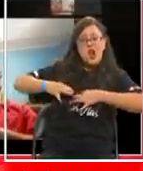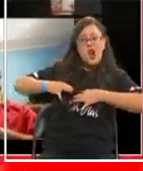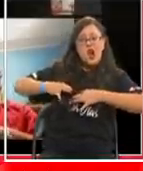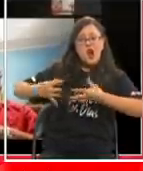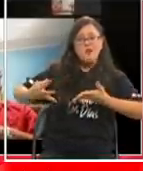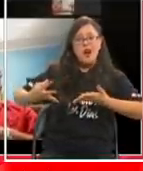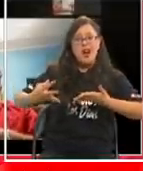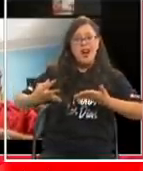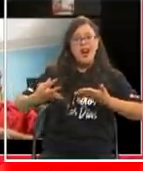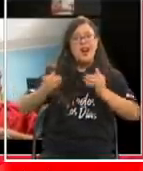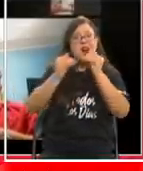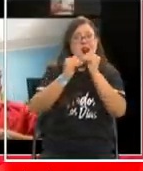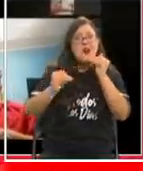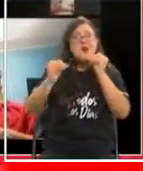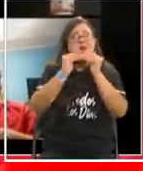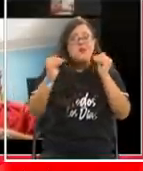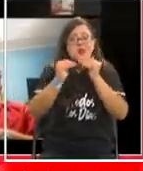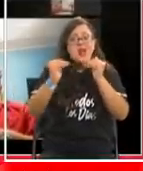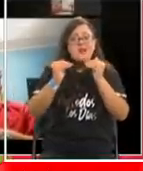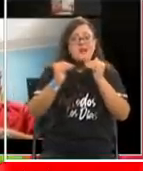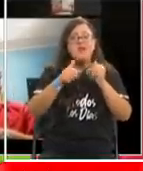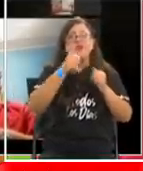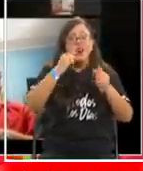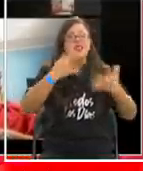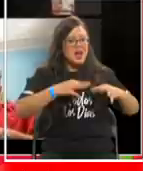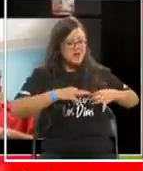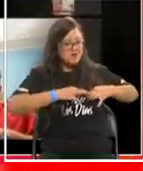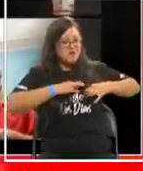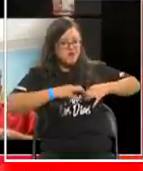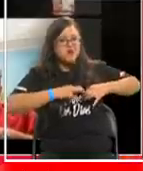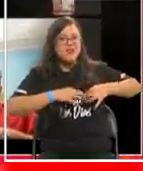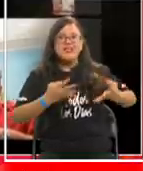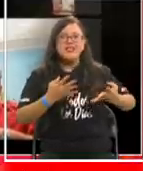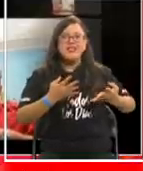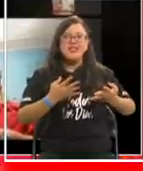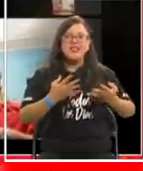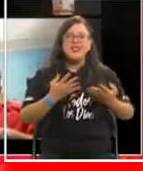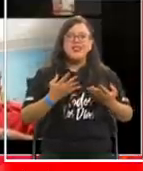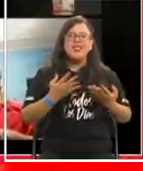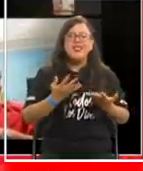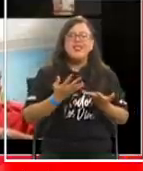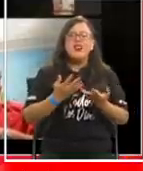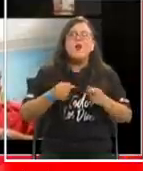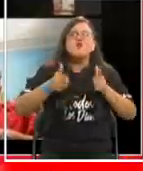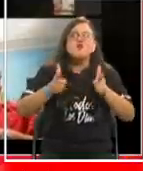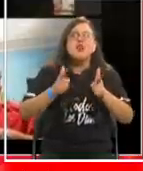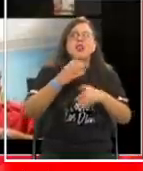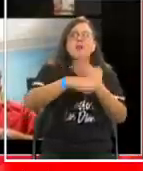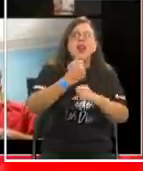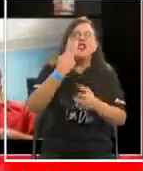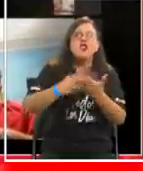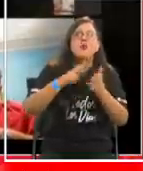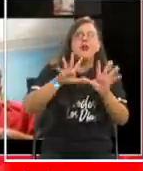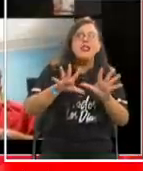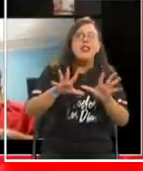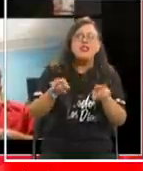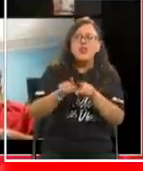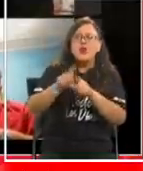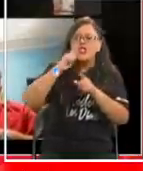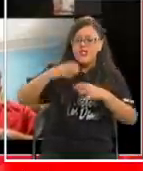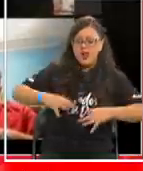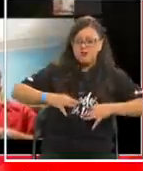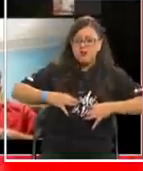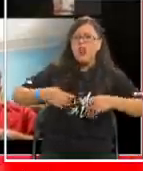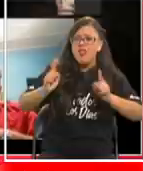don Francisco presentó ayer su cábala para el 2010 El uniforme que quedó acá porque teníamos que